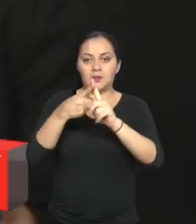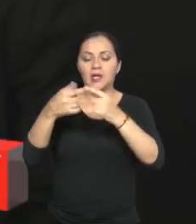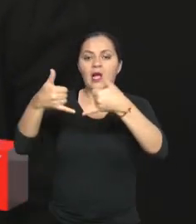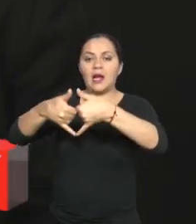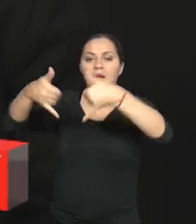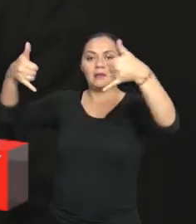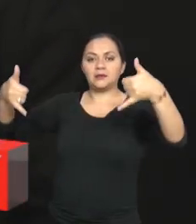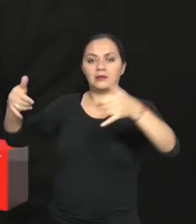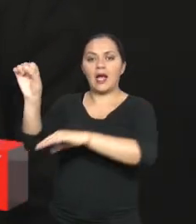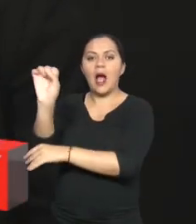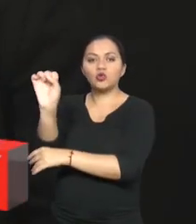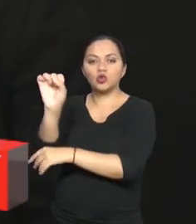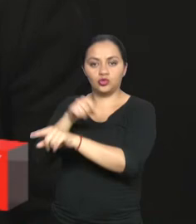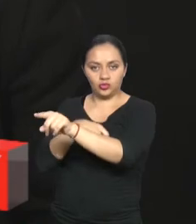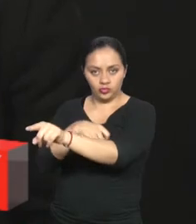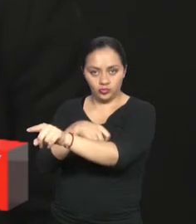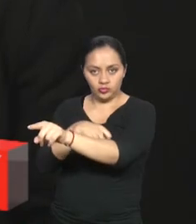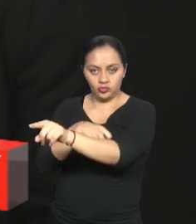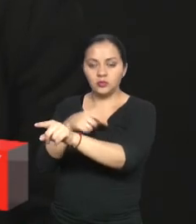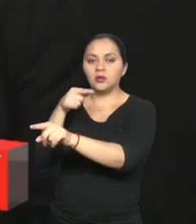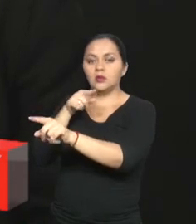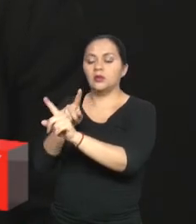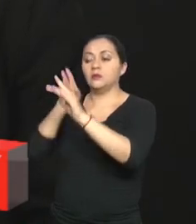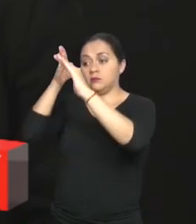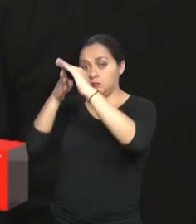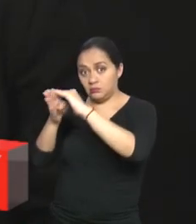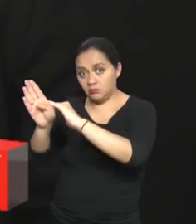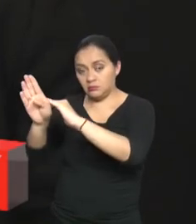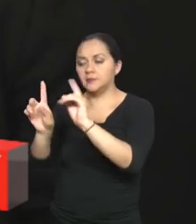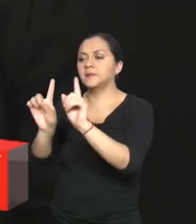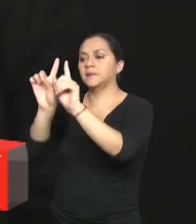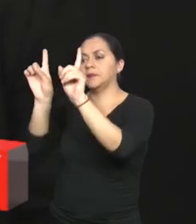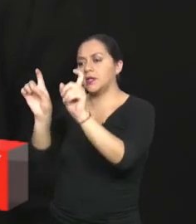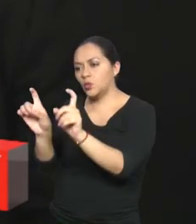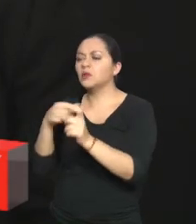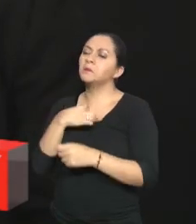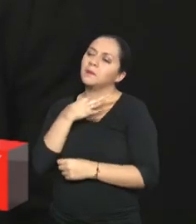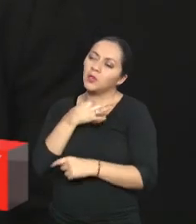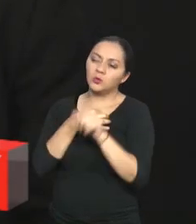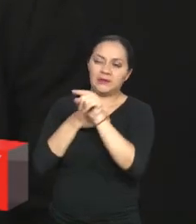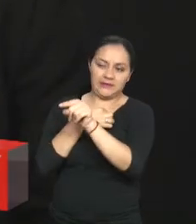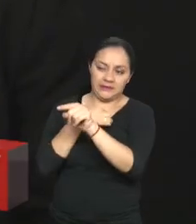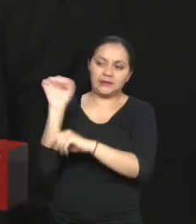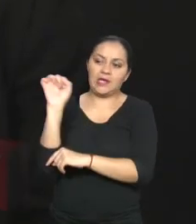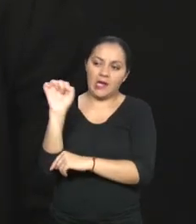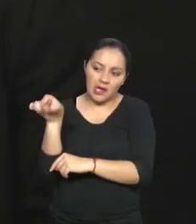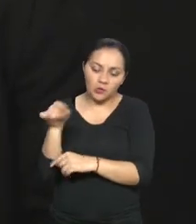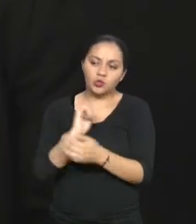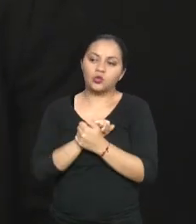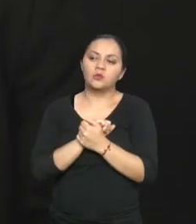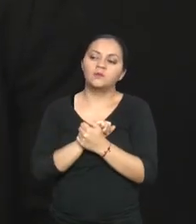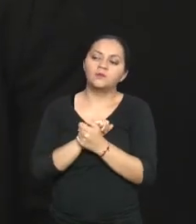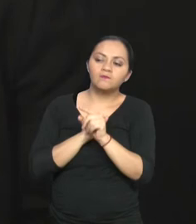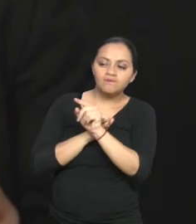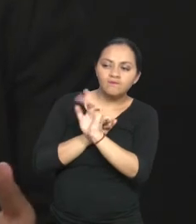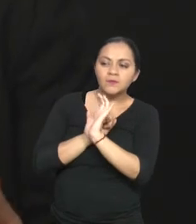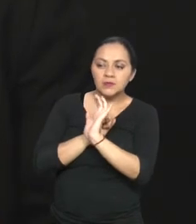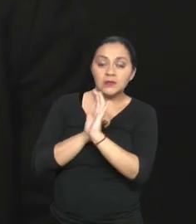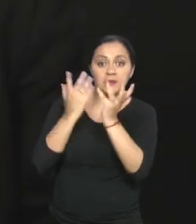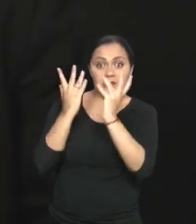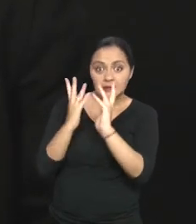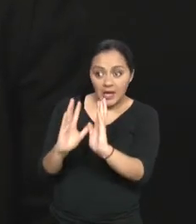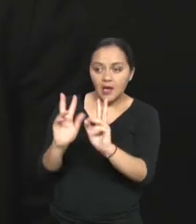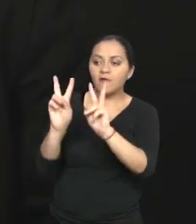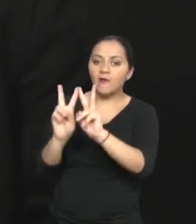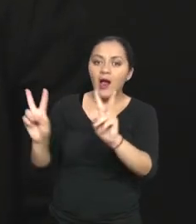identificar el vehículo que reúna las condiciones y los gustos también del usuario y a partir de eso pues identificar cuáles